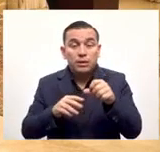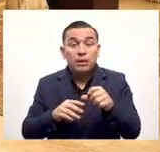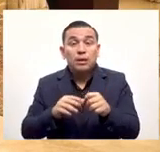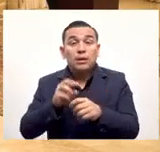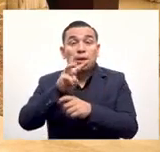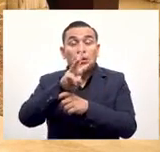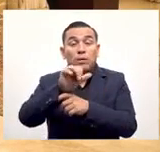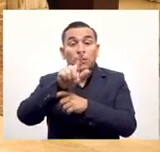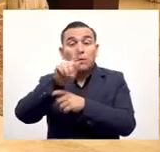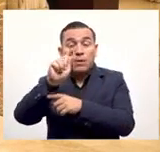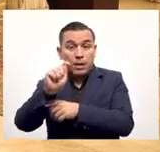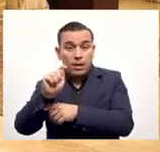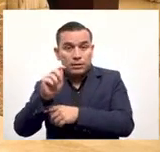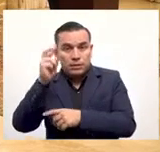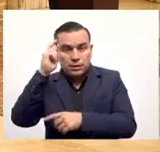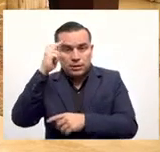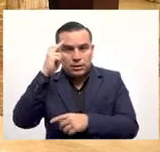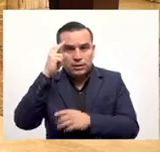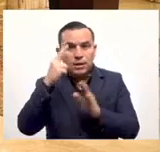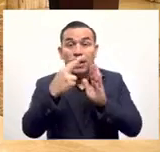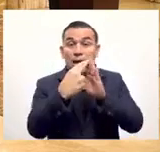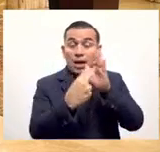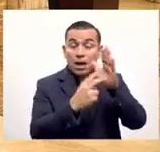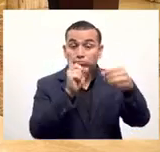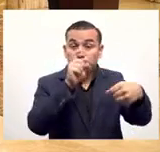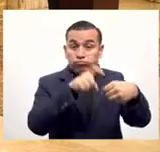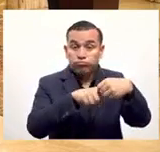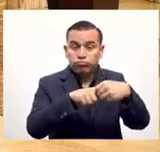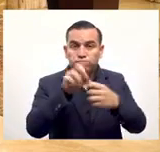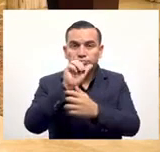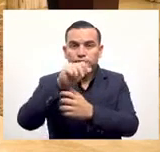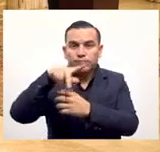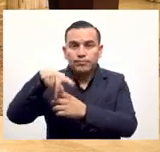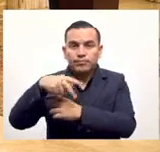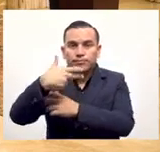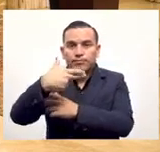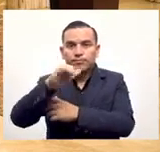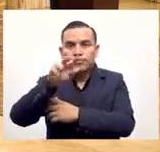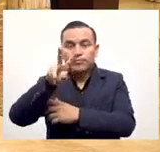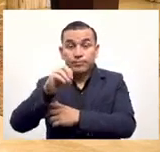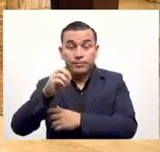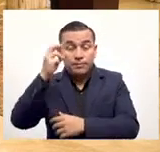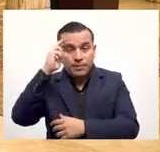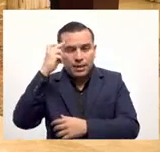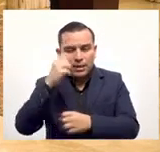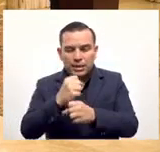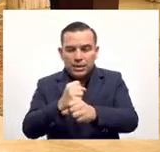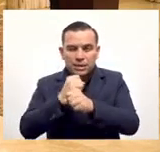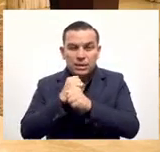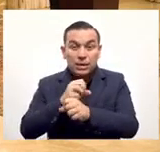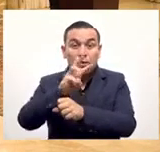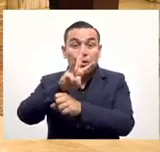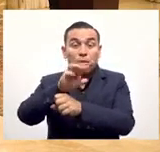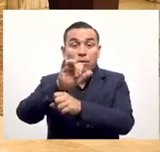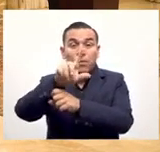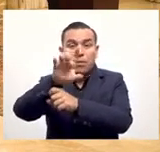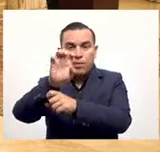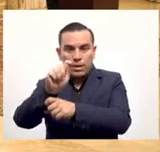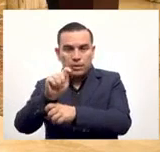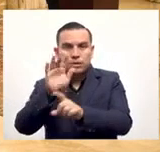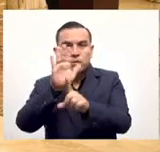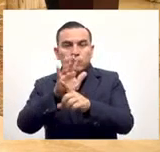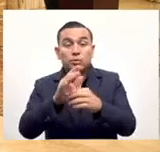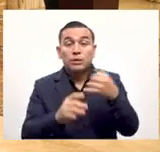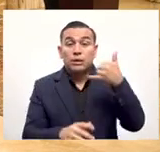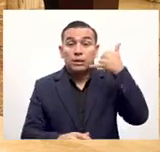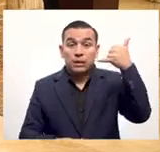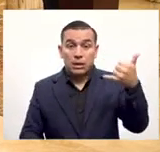Bitcoin que va a dar el gobierno por registrarse y eso le va a dar la seguridad de la billetera o la wallet que va a tener